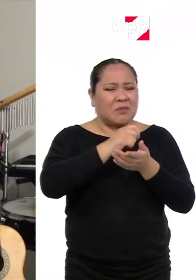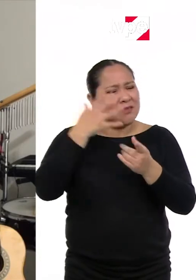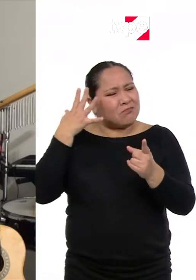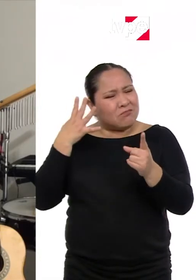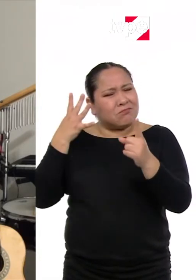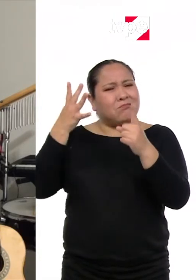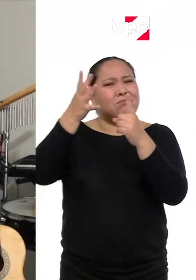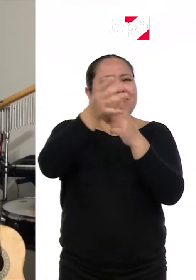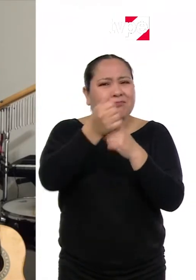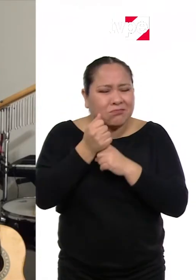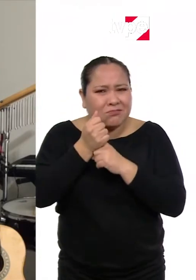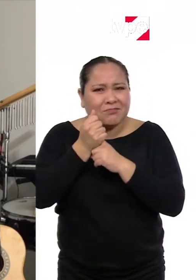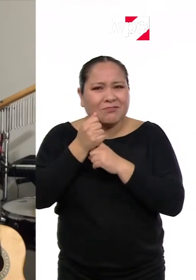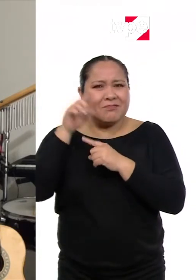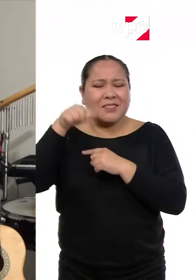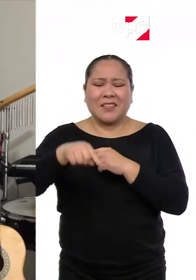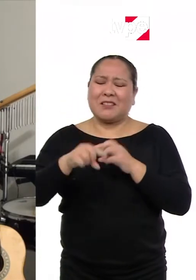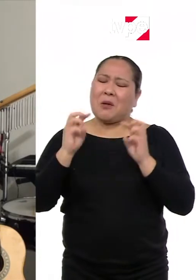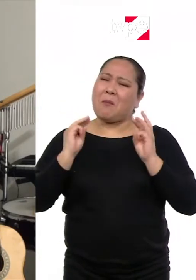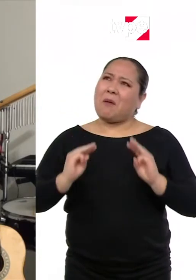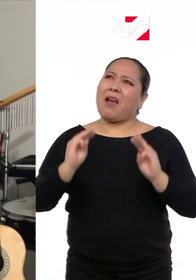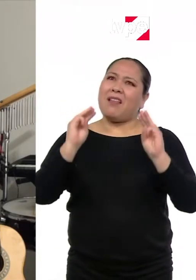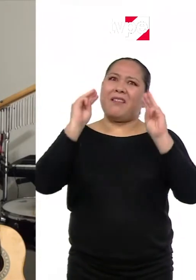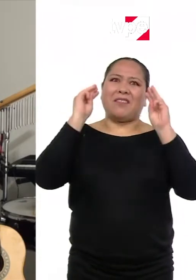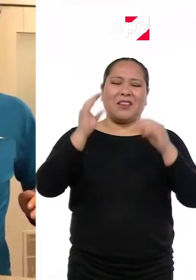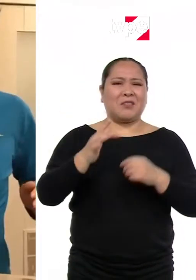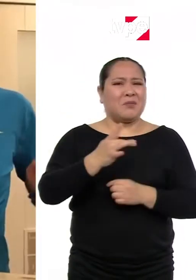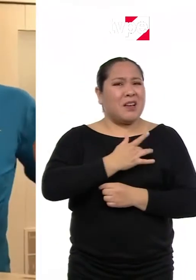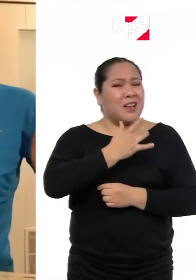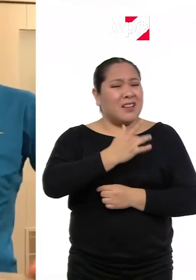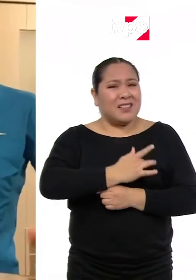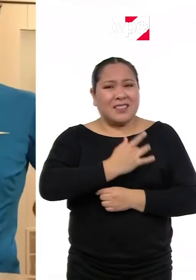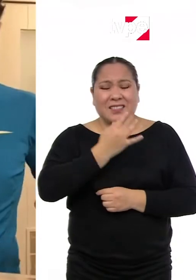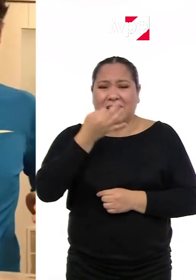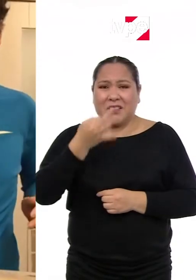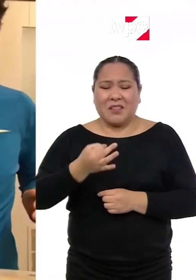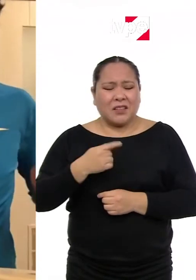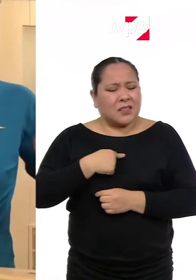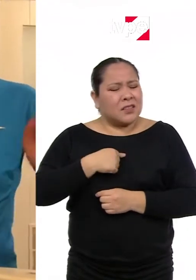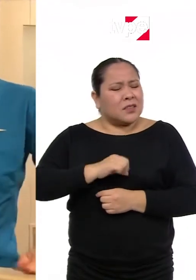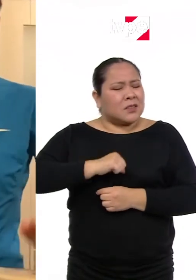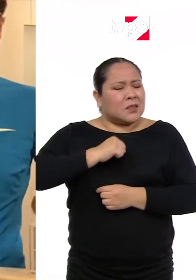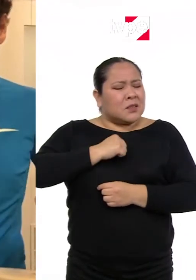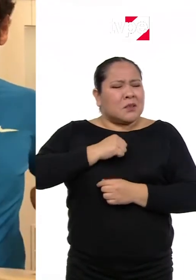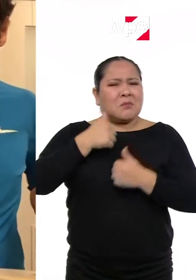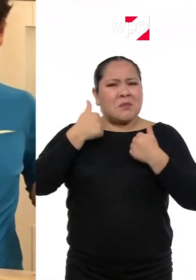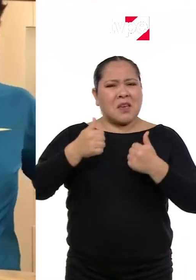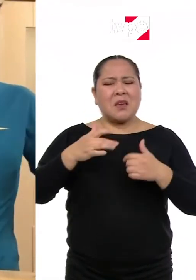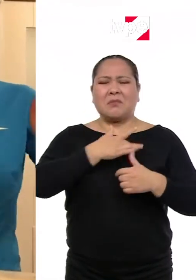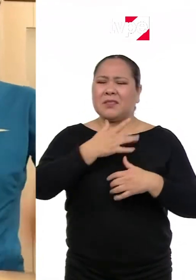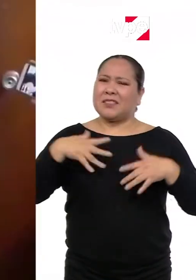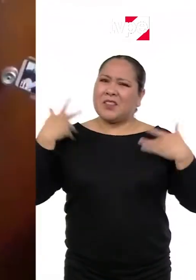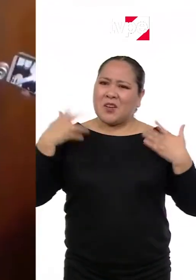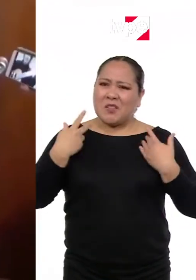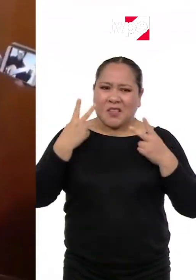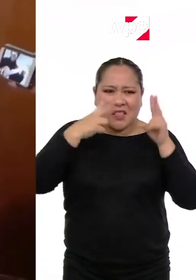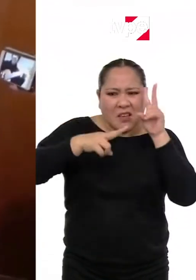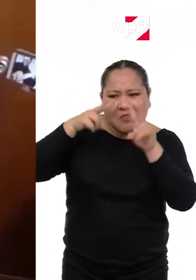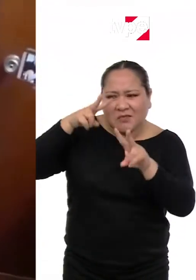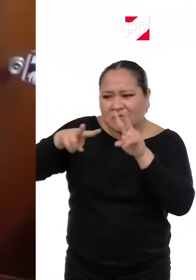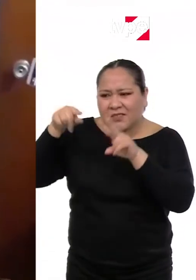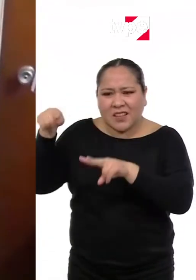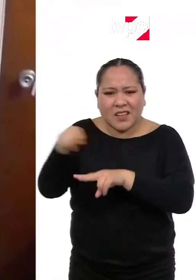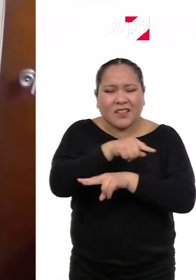meses hemos logrado algo maravilloso. Me siento realizada, me siento contenta con los